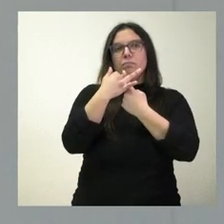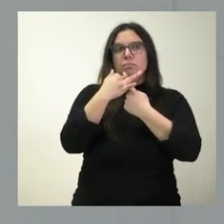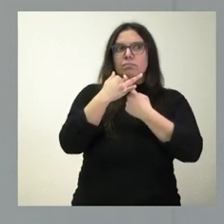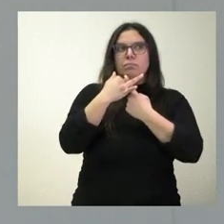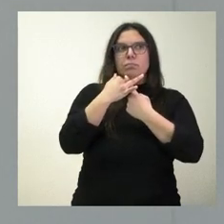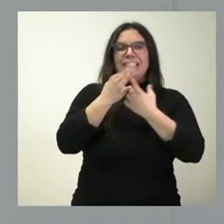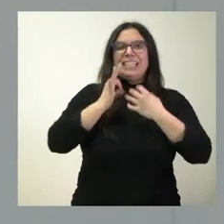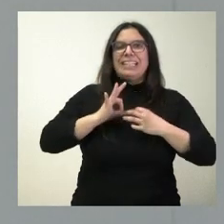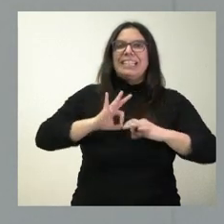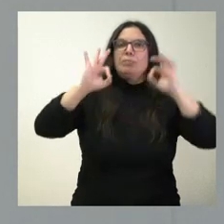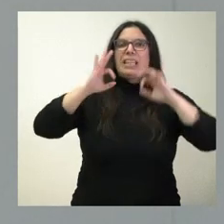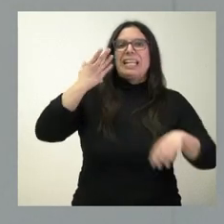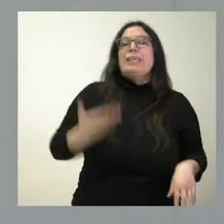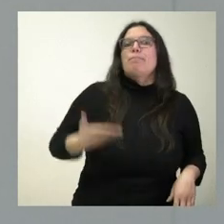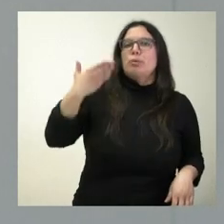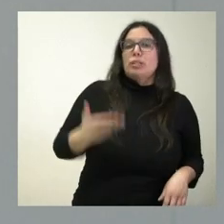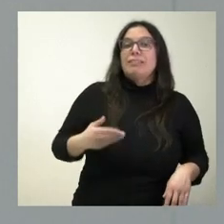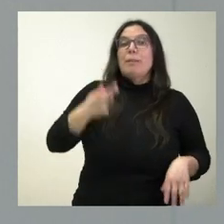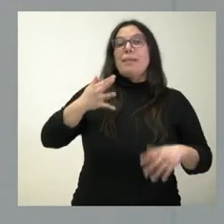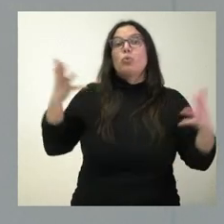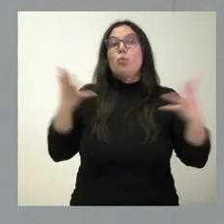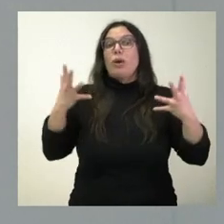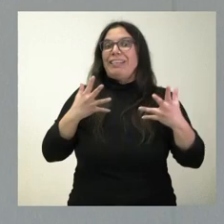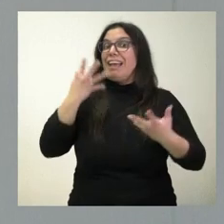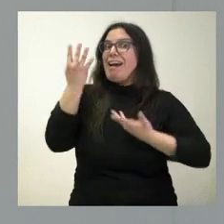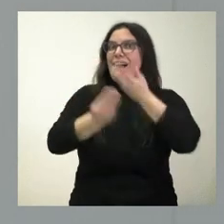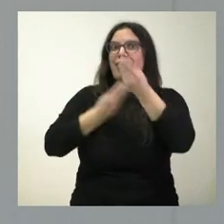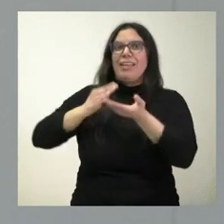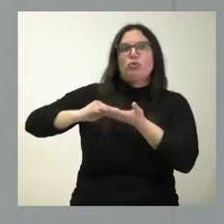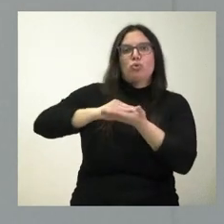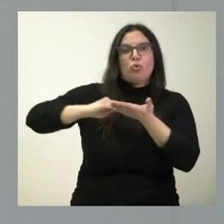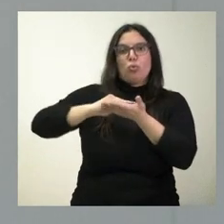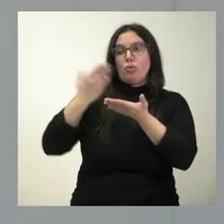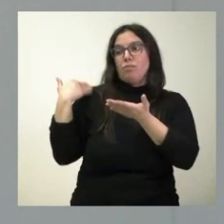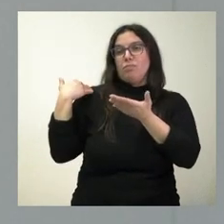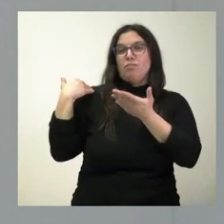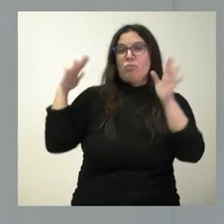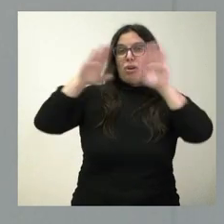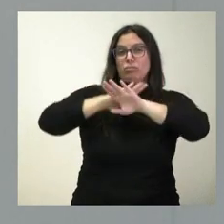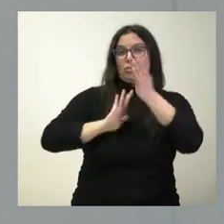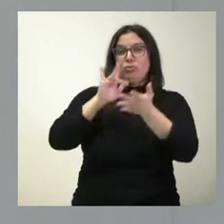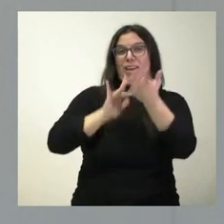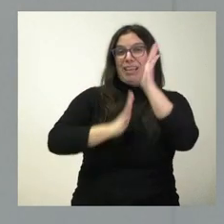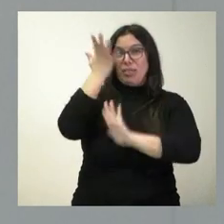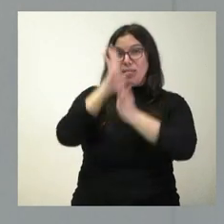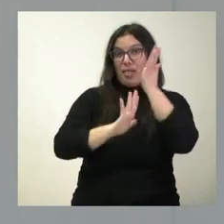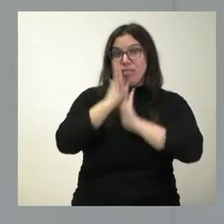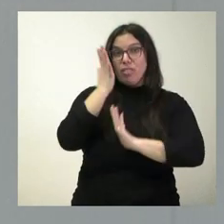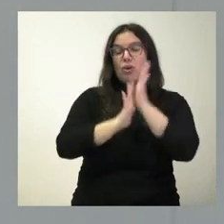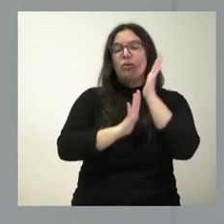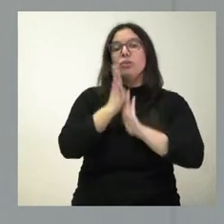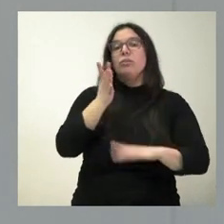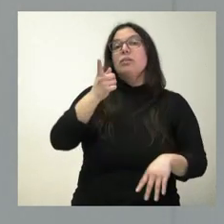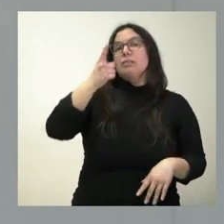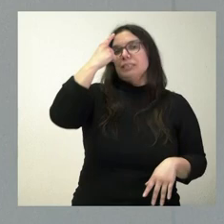trascendencia y urgente actuación. El incendio ocurrido esta madrugada en la empresa Cascajanes, situadas, como ustedes